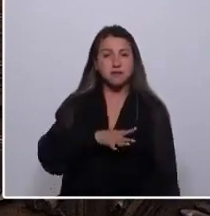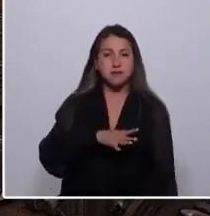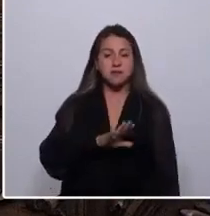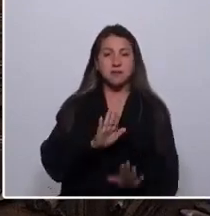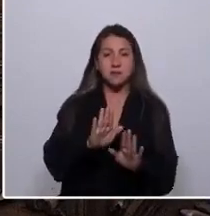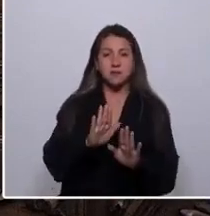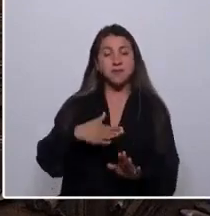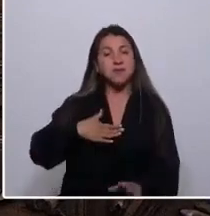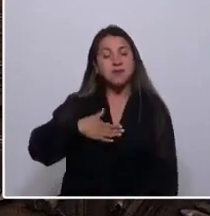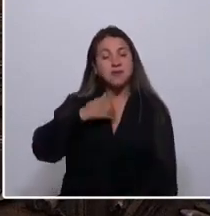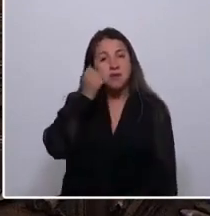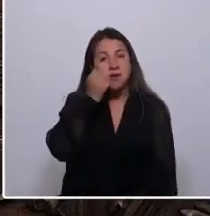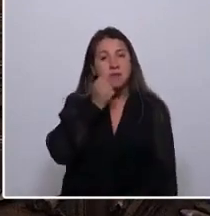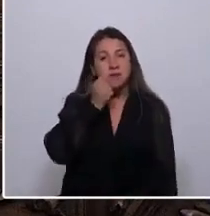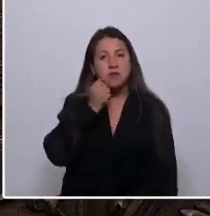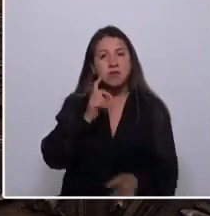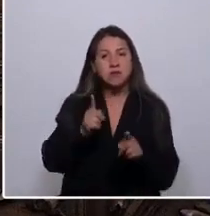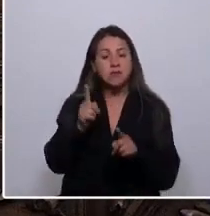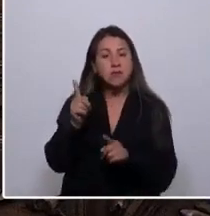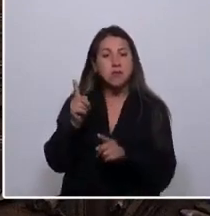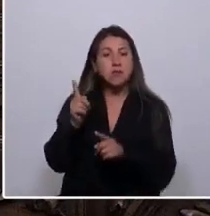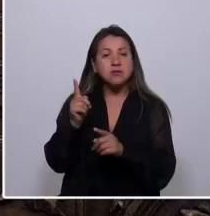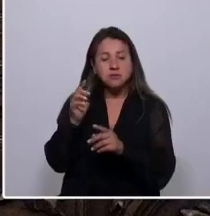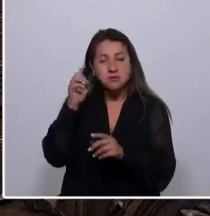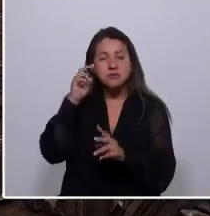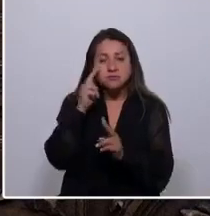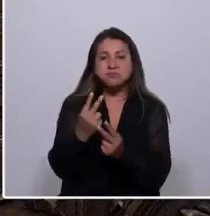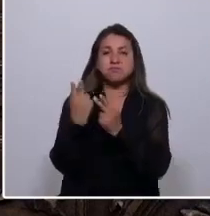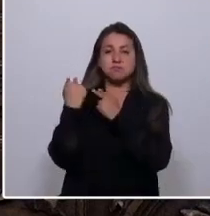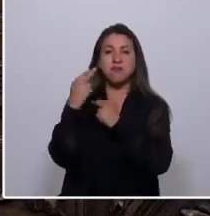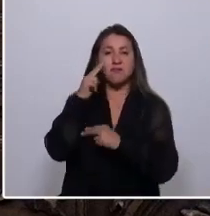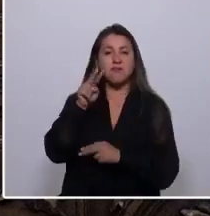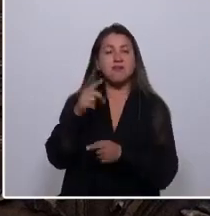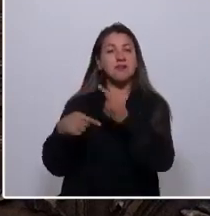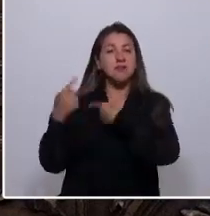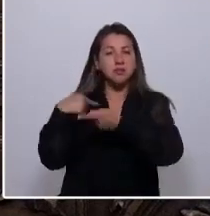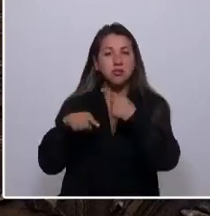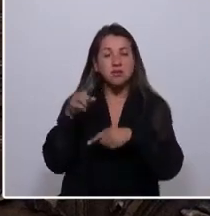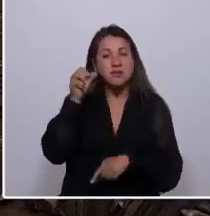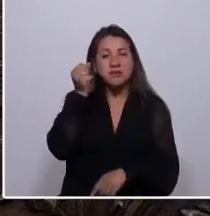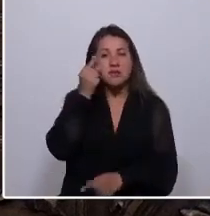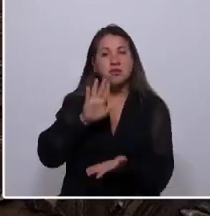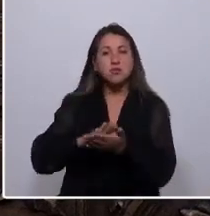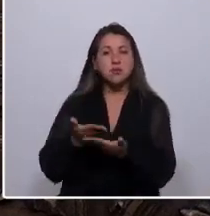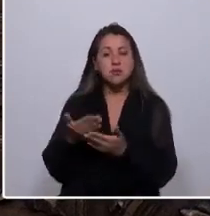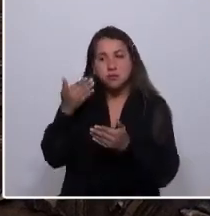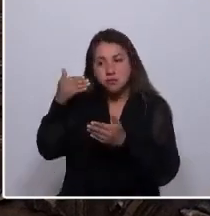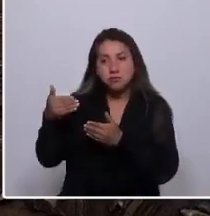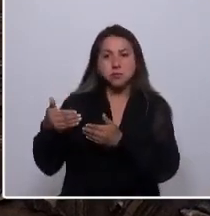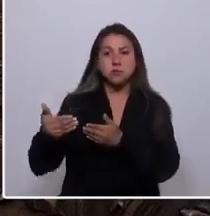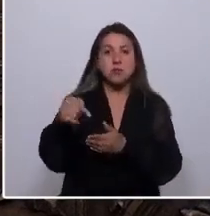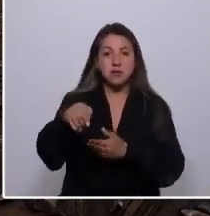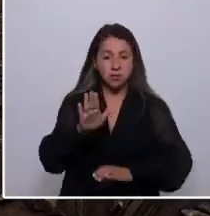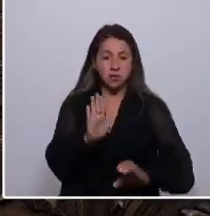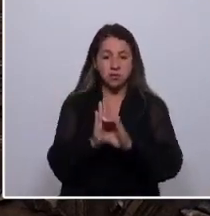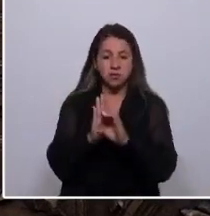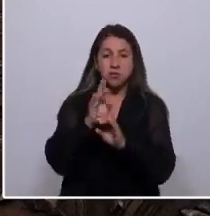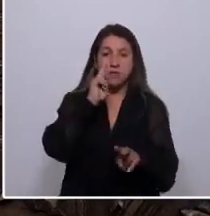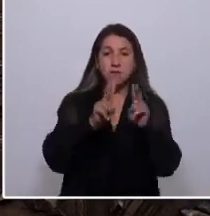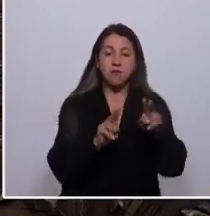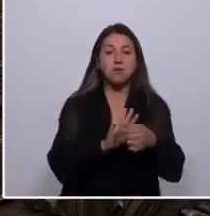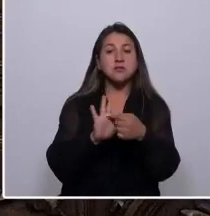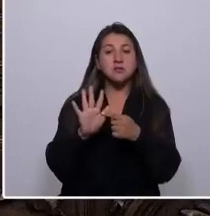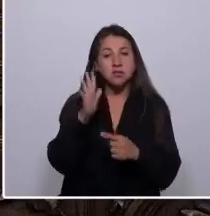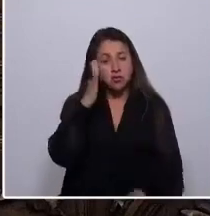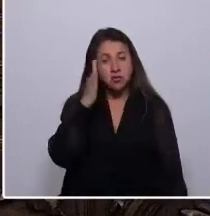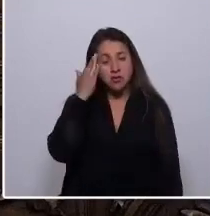queridos amigas y amigos, escuchar nuestra historia. Debemos saber leer los tiempos. Y para ello, para esta constitución, veo entre otras cinco ideas